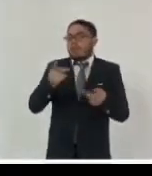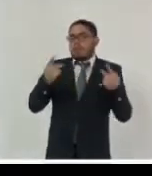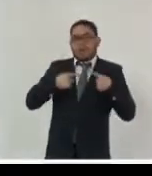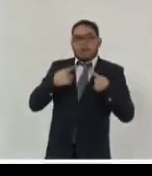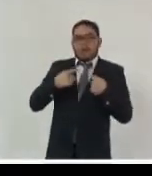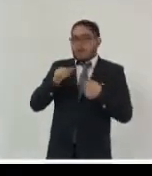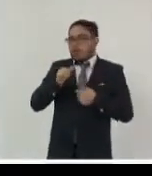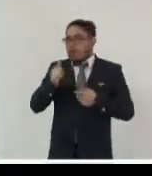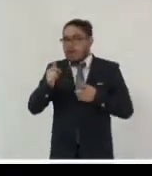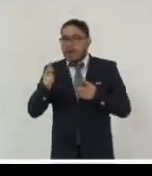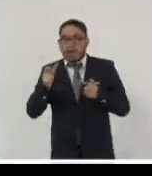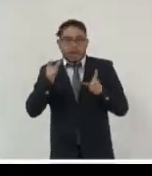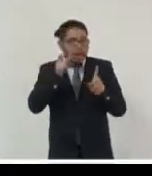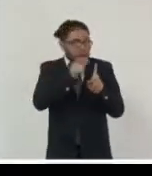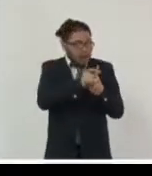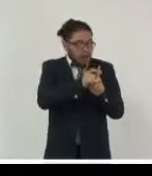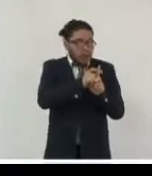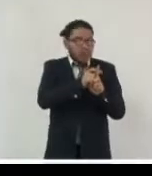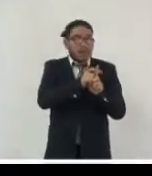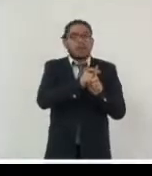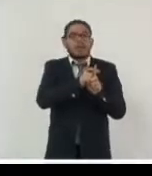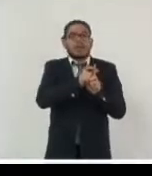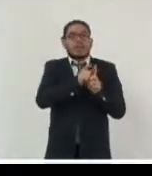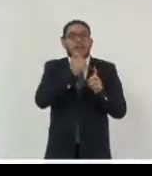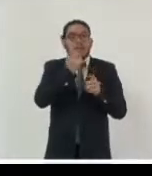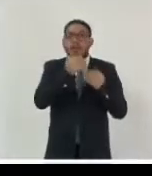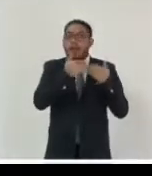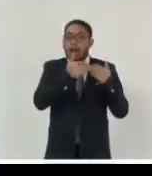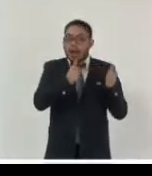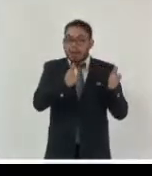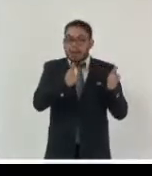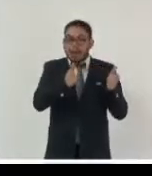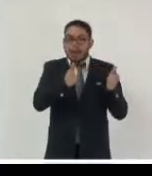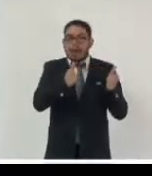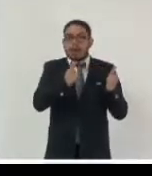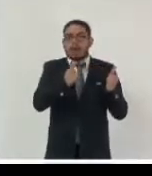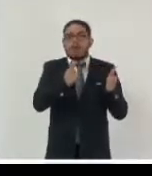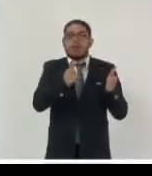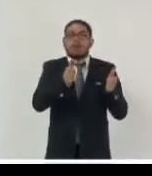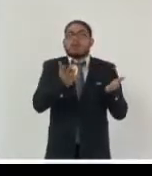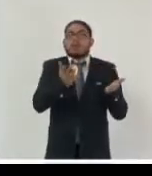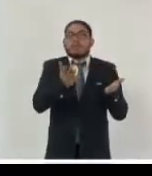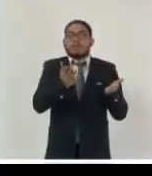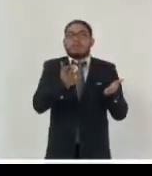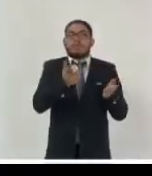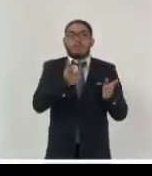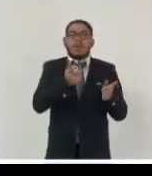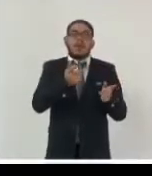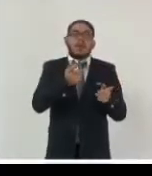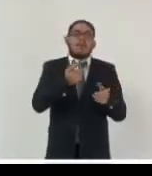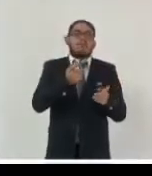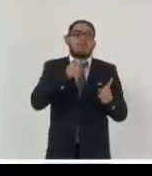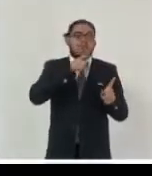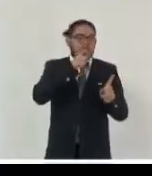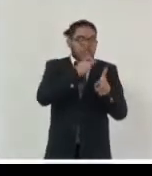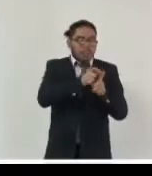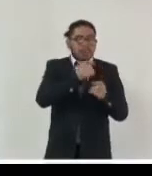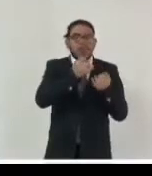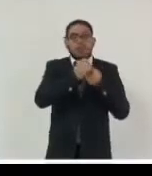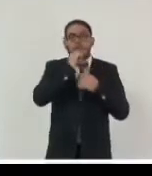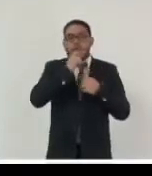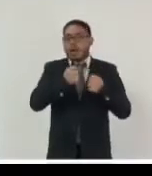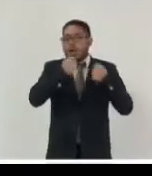datos la apertura de esos datos la protección de los datos la seguridad de la información la seguridad de esos datos